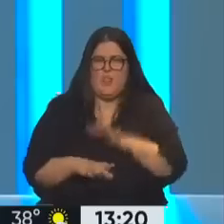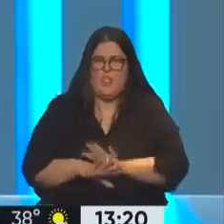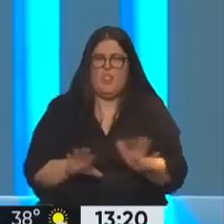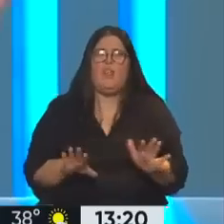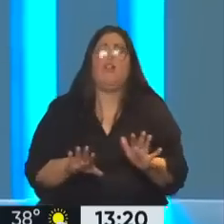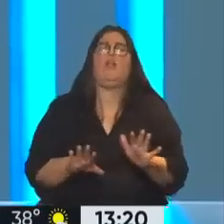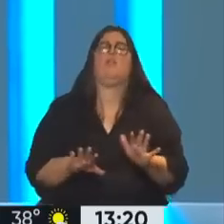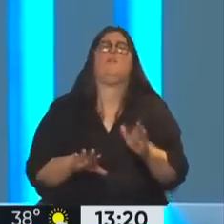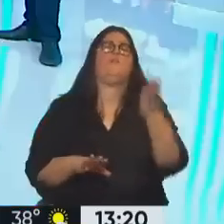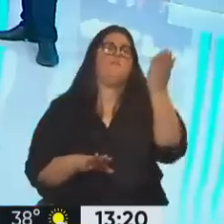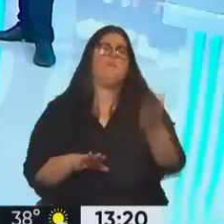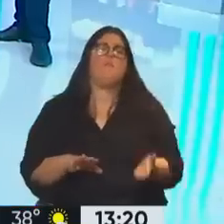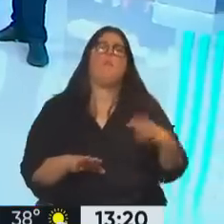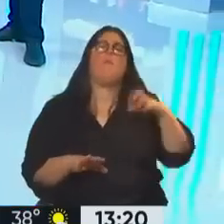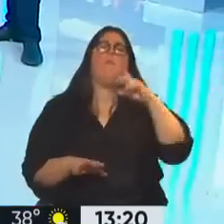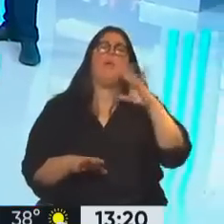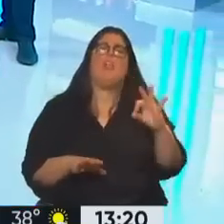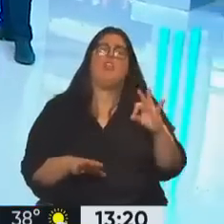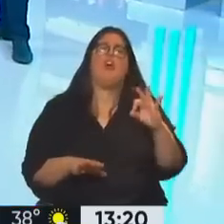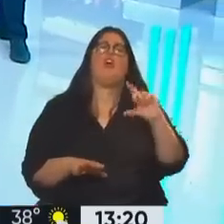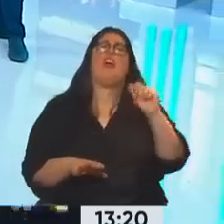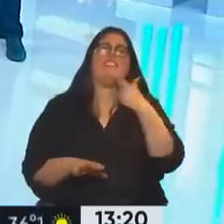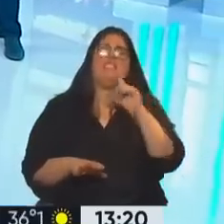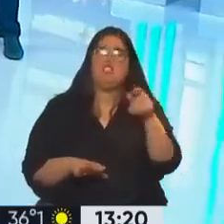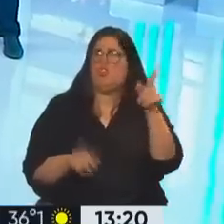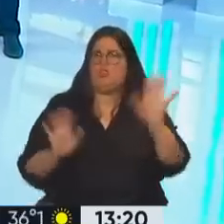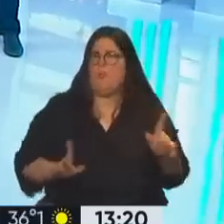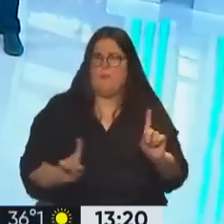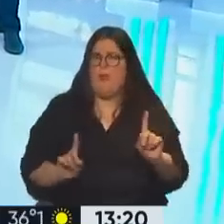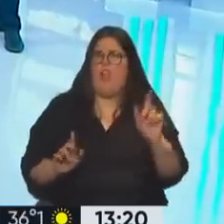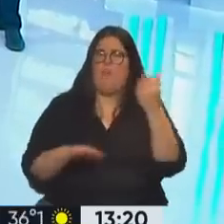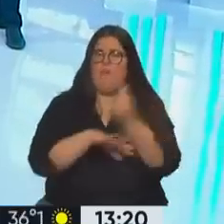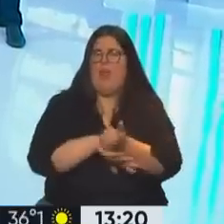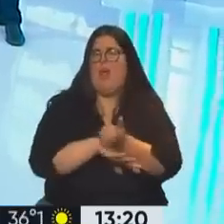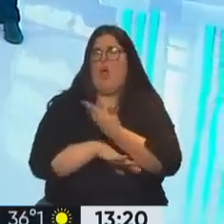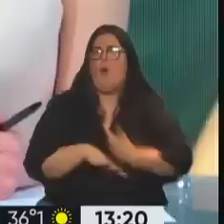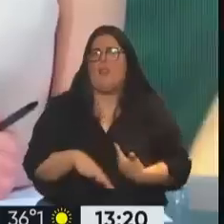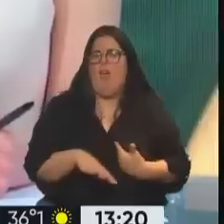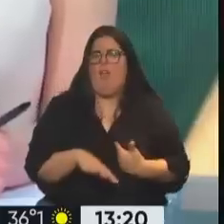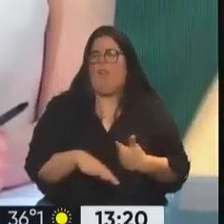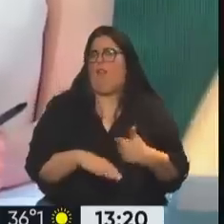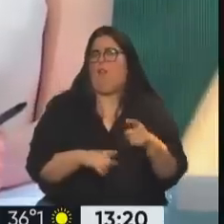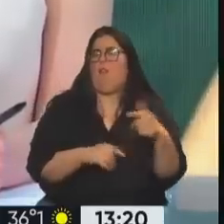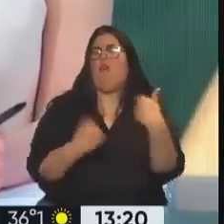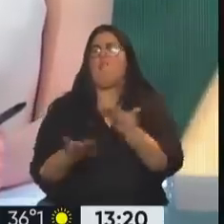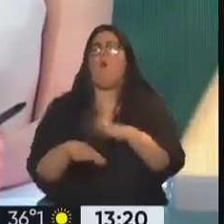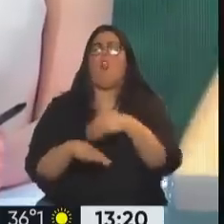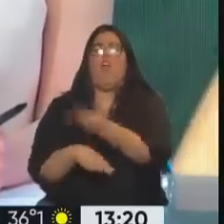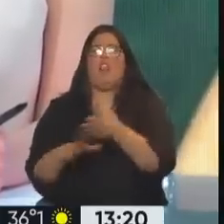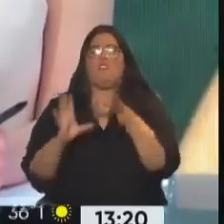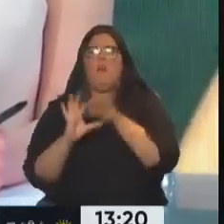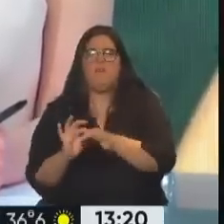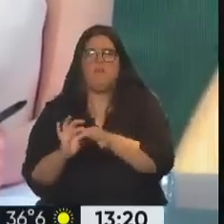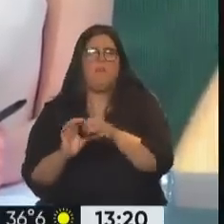Castillo que llegó, ni a se lo esperaba, no estaba preparado para gobernar y se ha entregado totalmente a la derecha. Le llaman todavía un gobierno de izquierda, eso no es